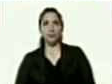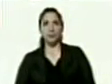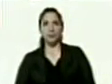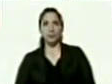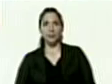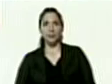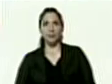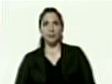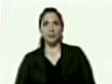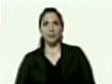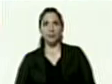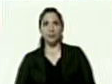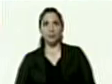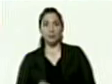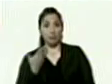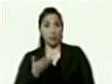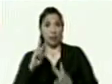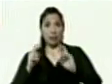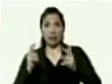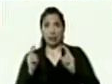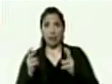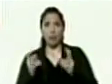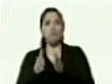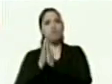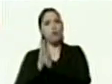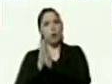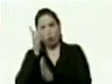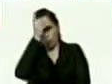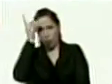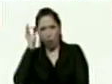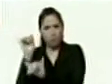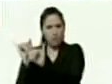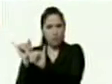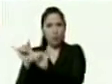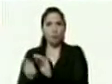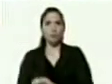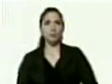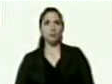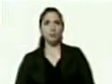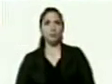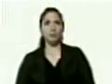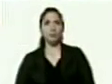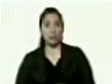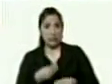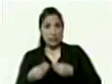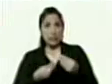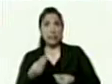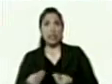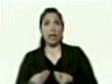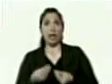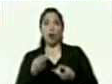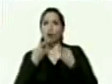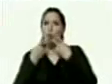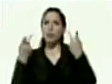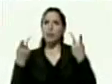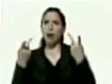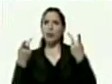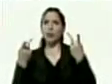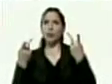algo importante me gustaría que Diosdado hiciera ese comentario en público sobre